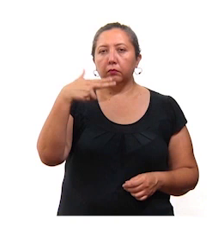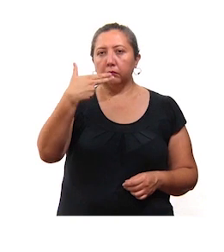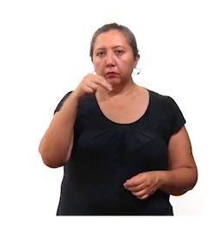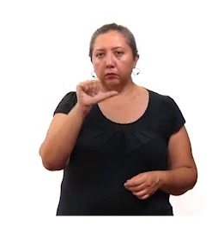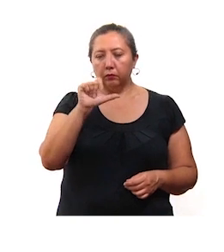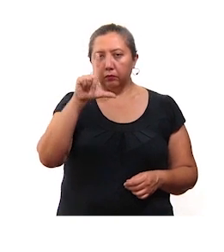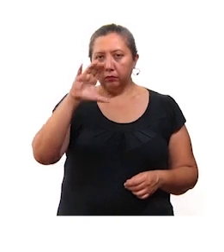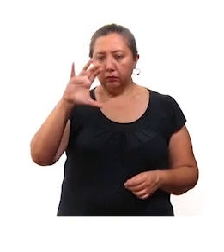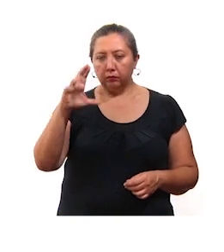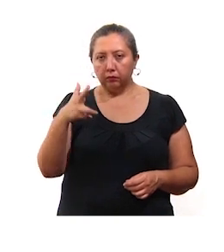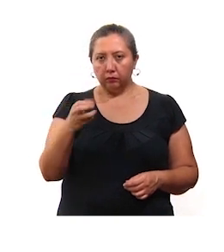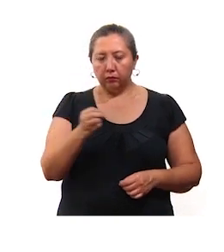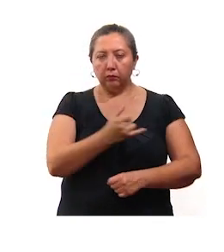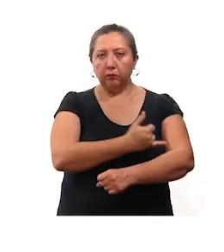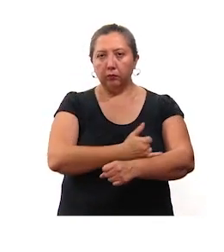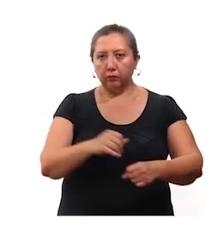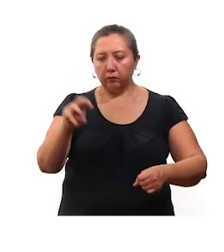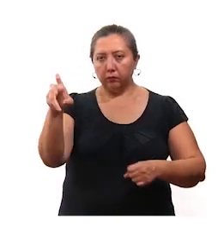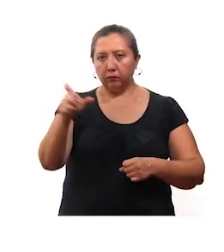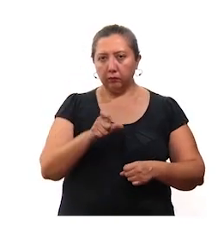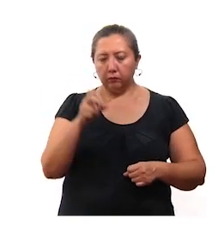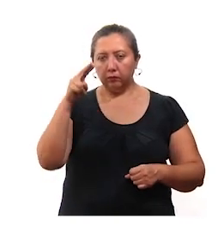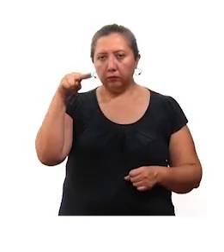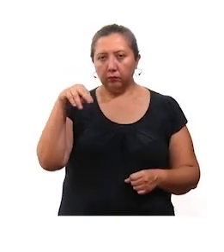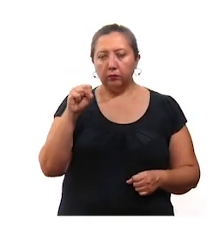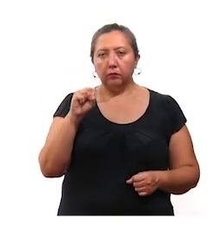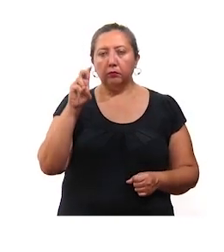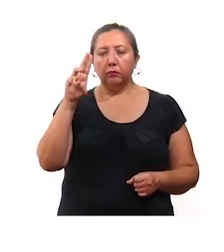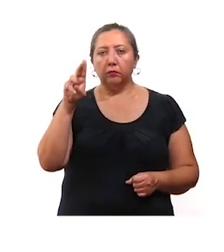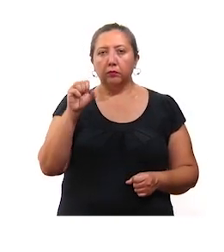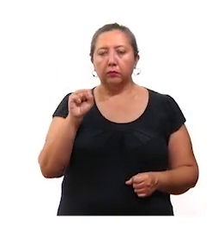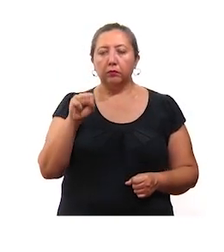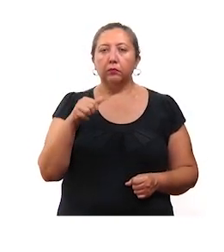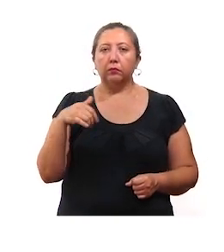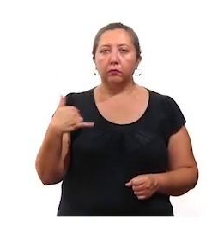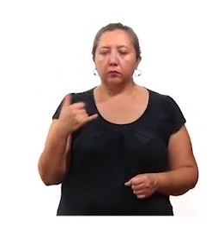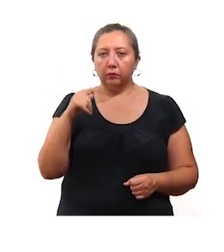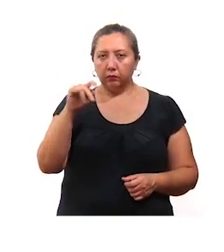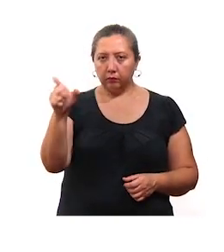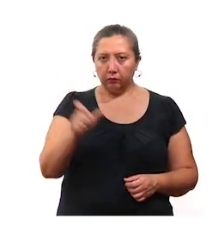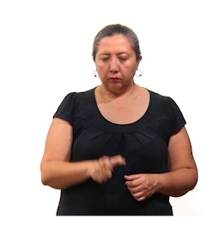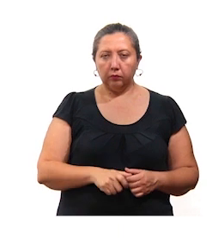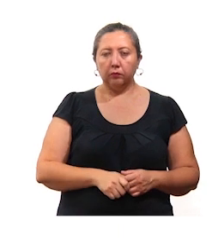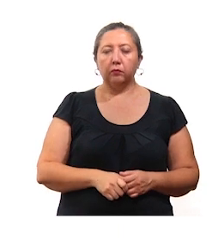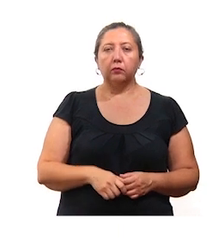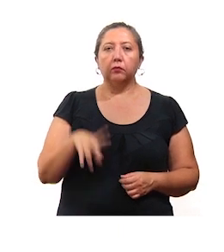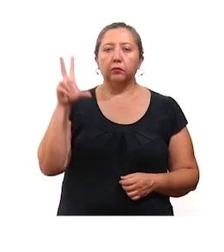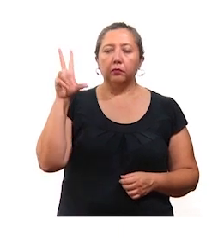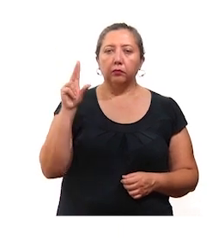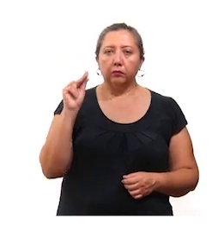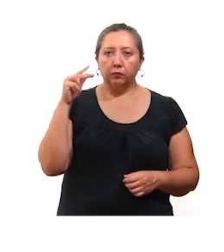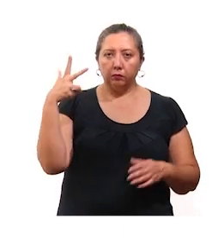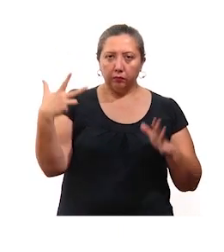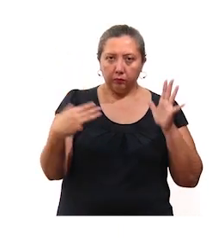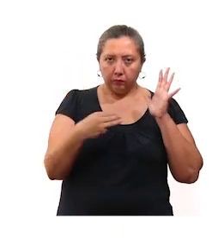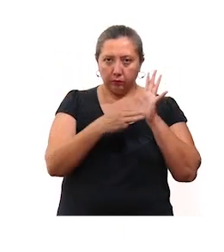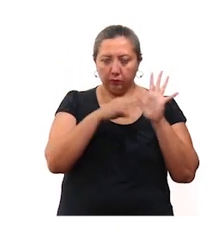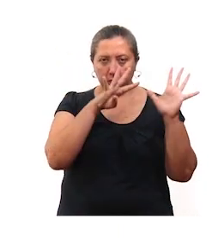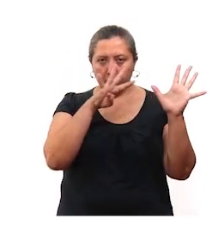Jalachó, Isamal, Mashcanú, Zuma, Tecanto y Tecash. De los 88